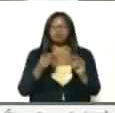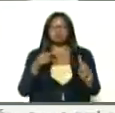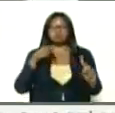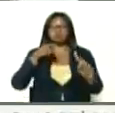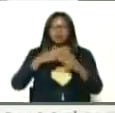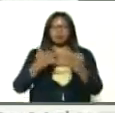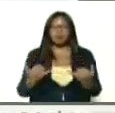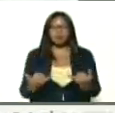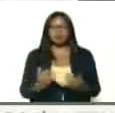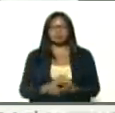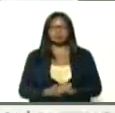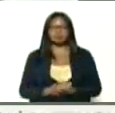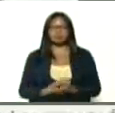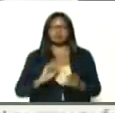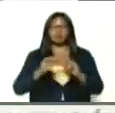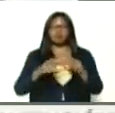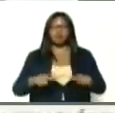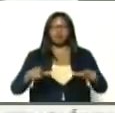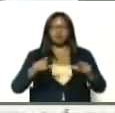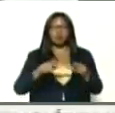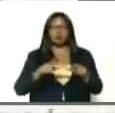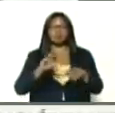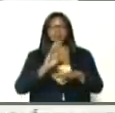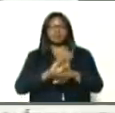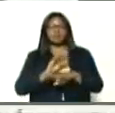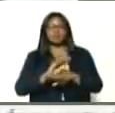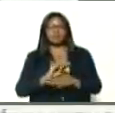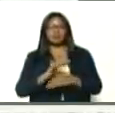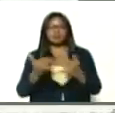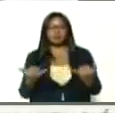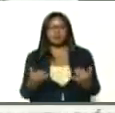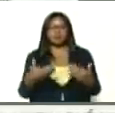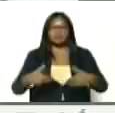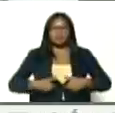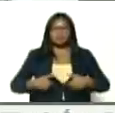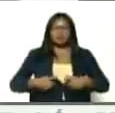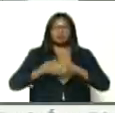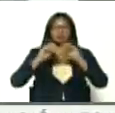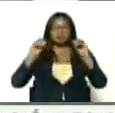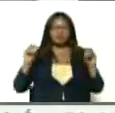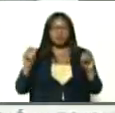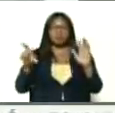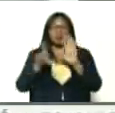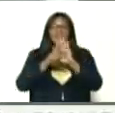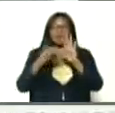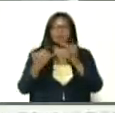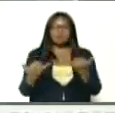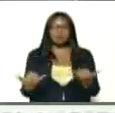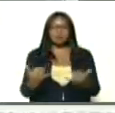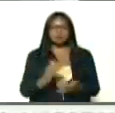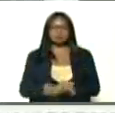transformarlo, en un espacio, de protagonismo, y este esfuerzo, de consulta, y la ley por sí misma, es sin duda, un